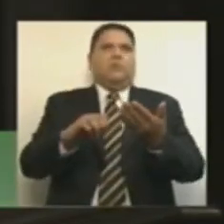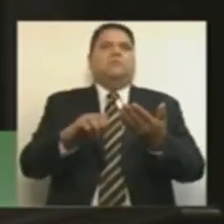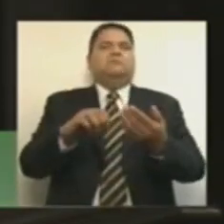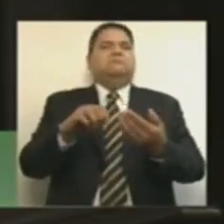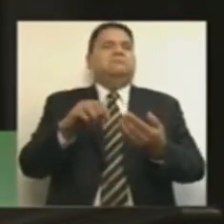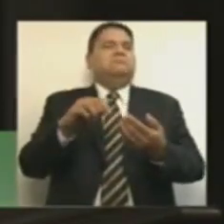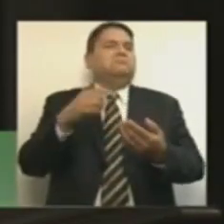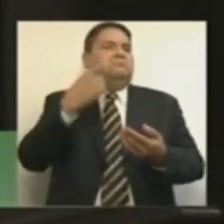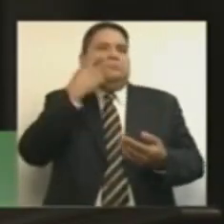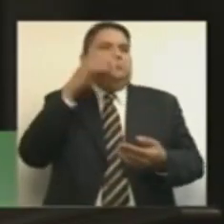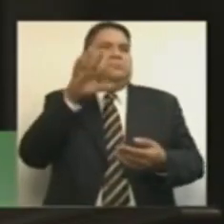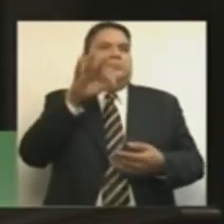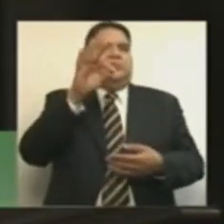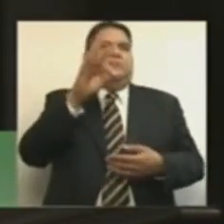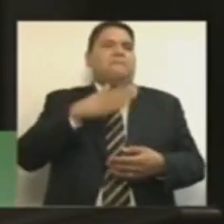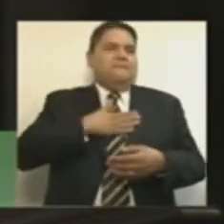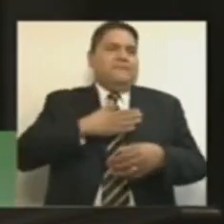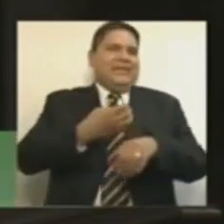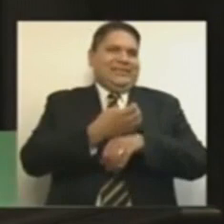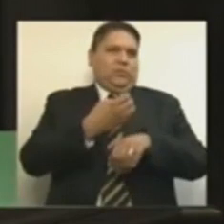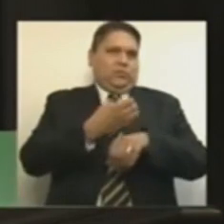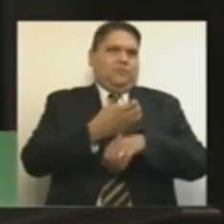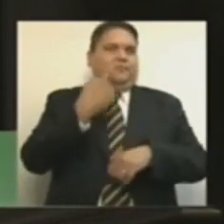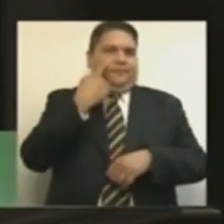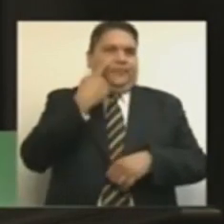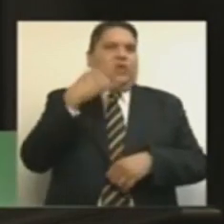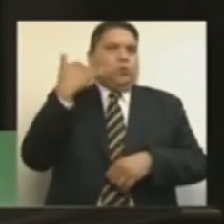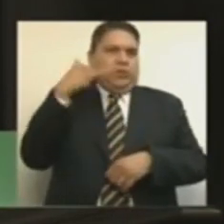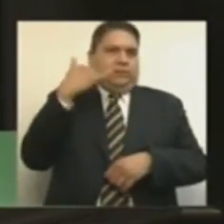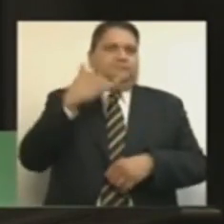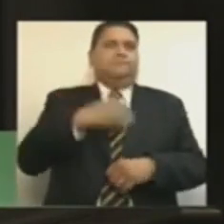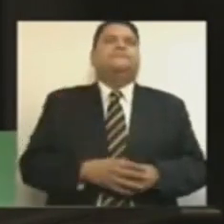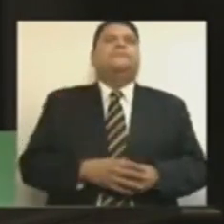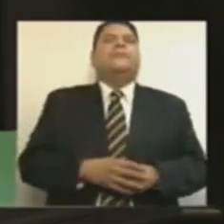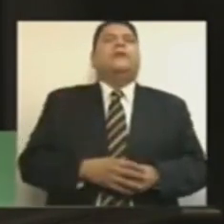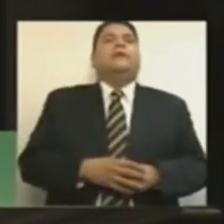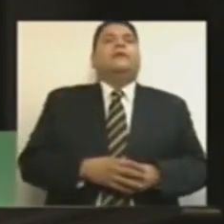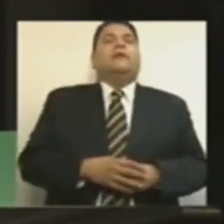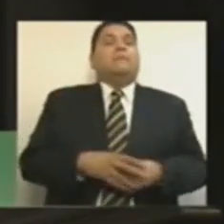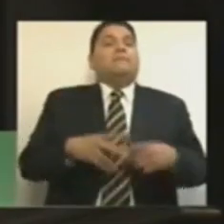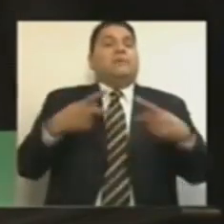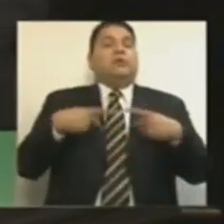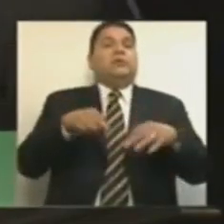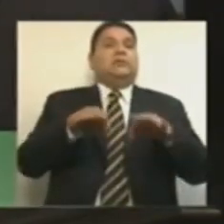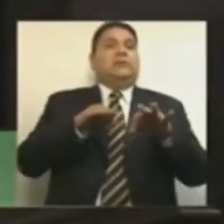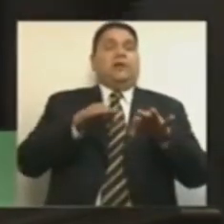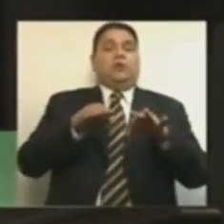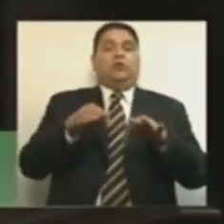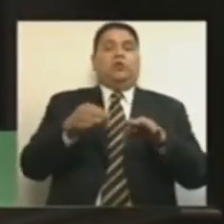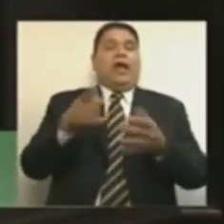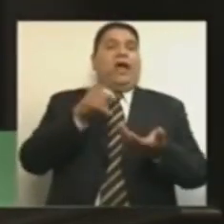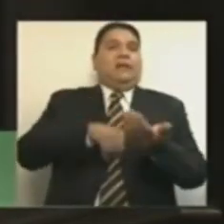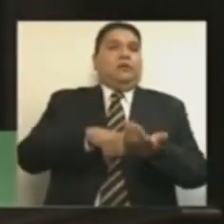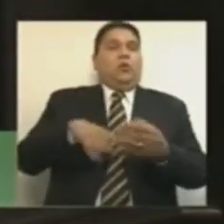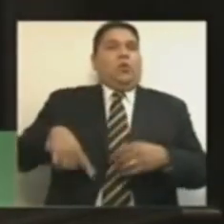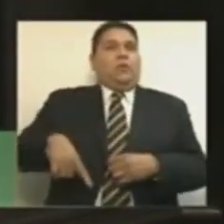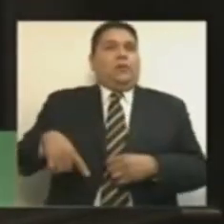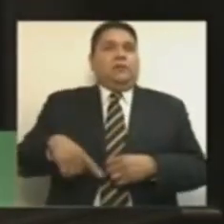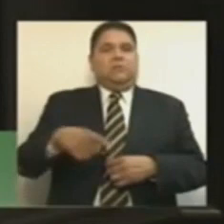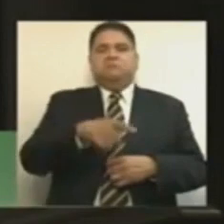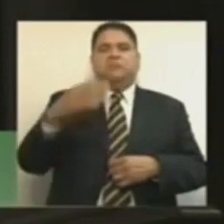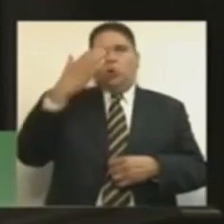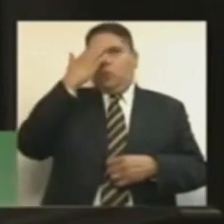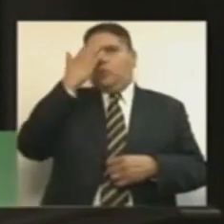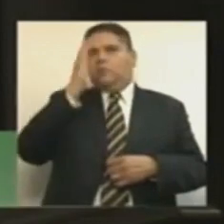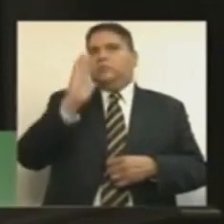local, un ejemplo de mi Estado. Y en Yucatán, las y los trabajadores del servicio del Estado lo saben de primera mano.